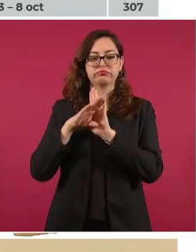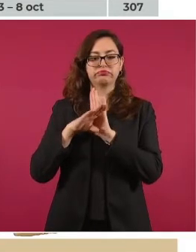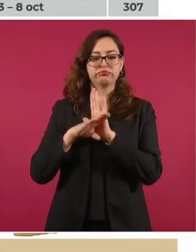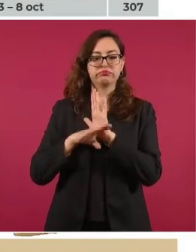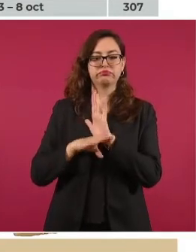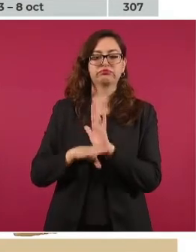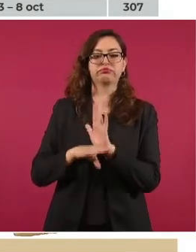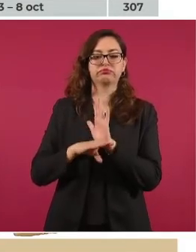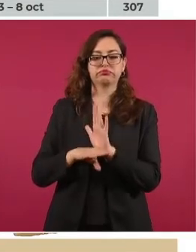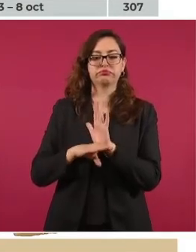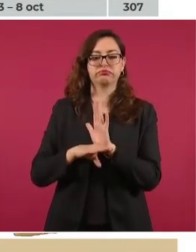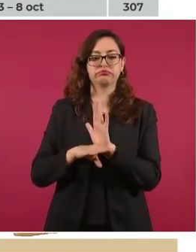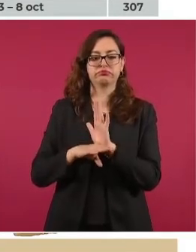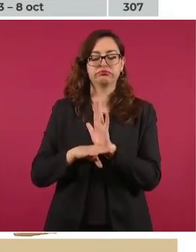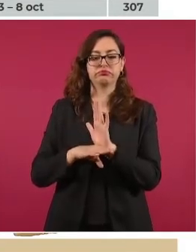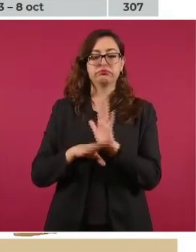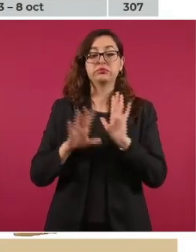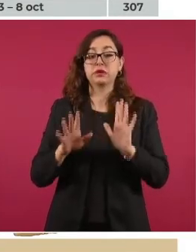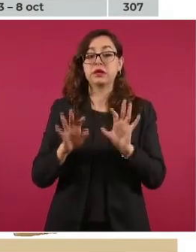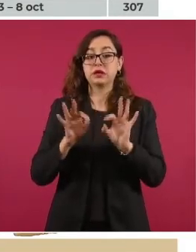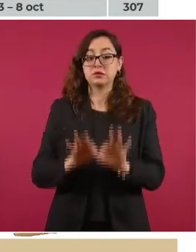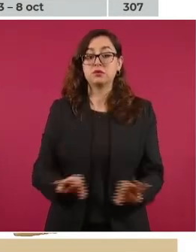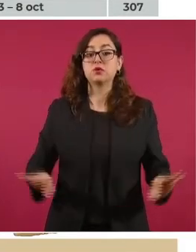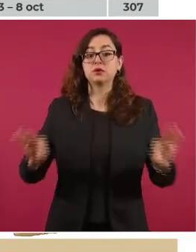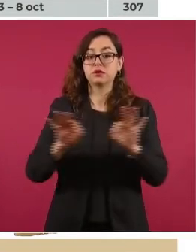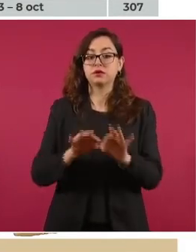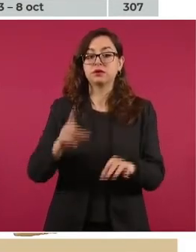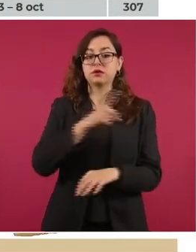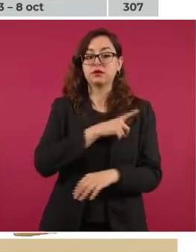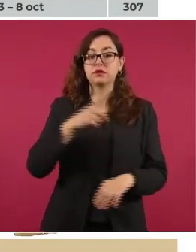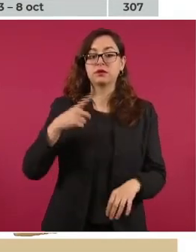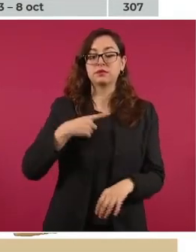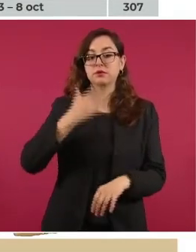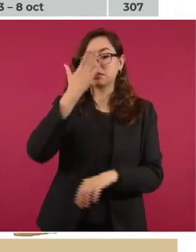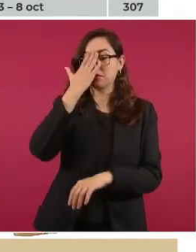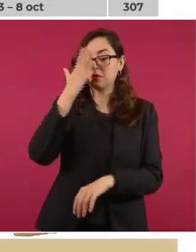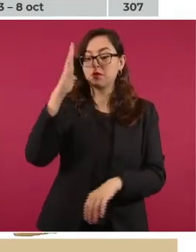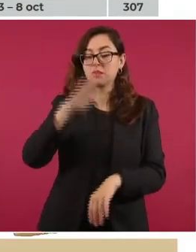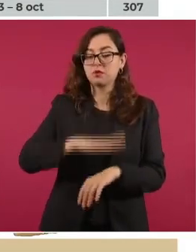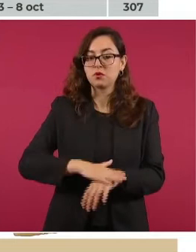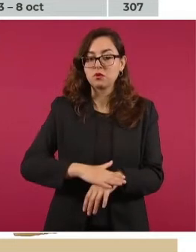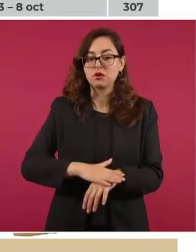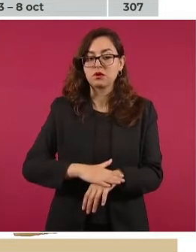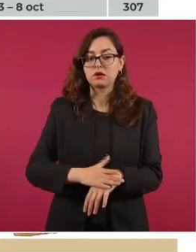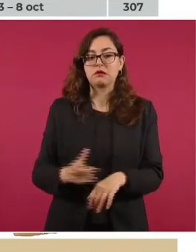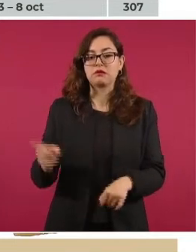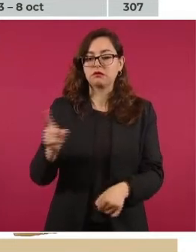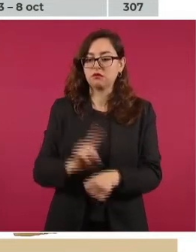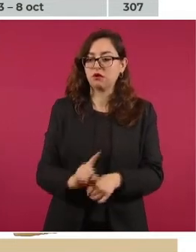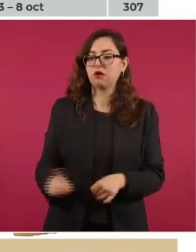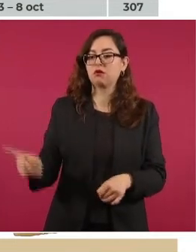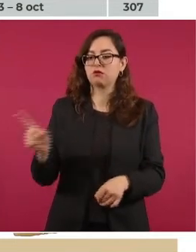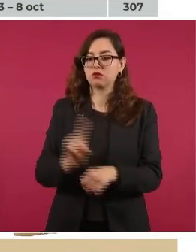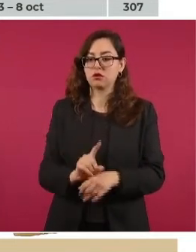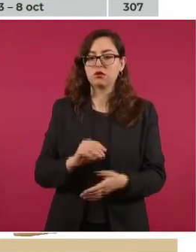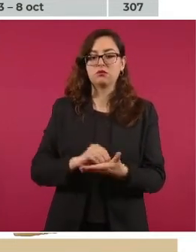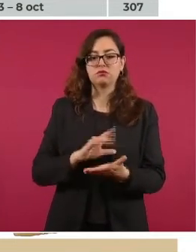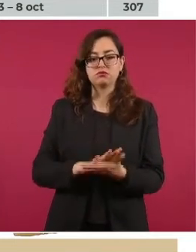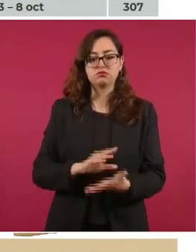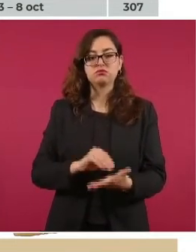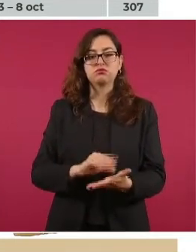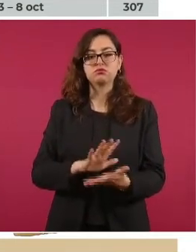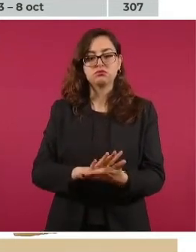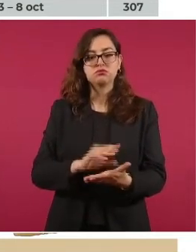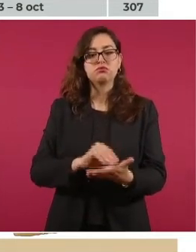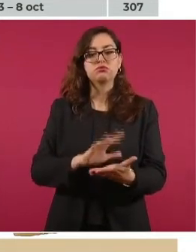Lo que es importante tener en mente es que estos indicadores los registramos todos los días y estamos actualizándolos